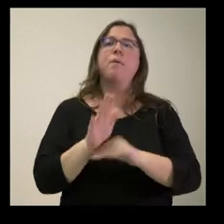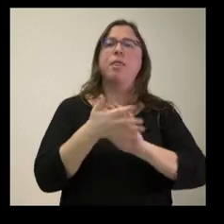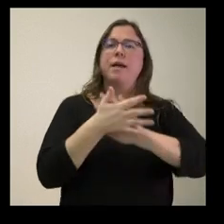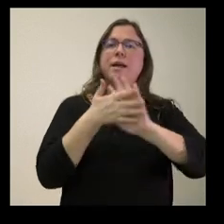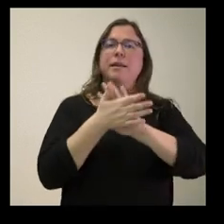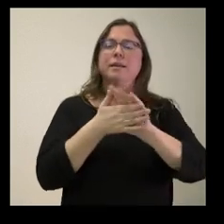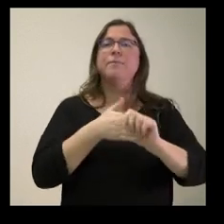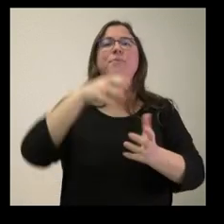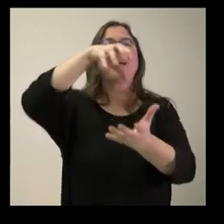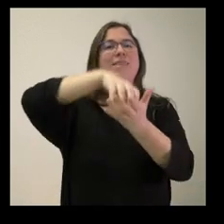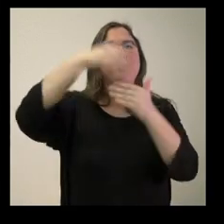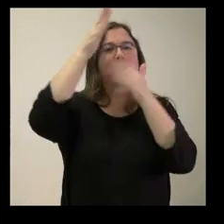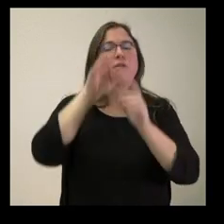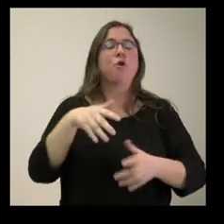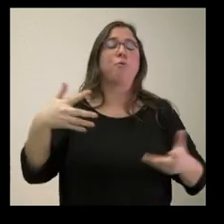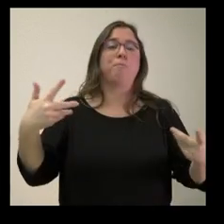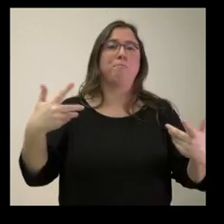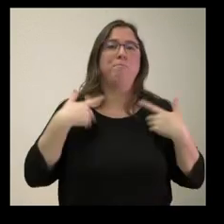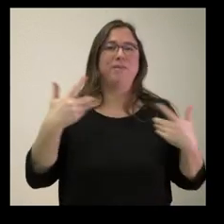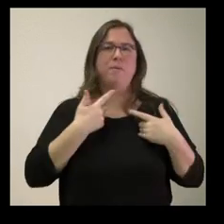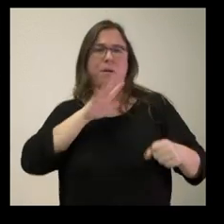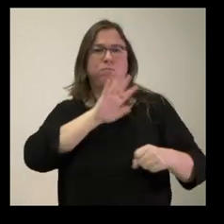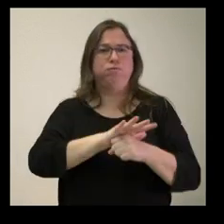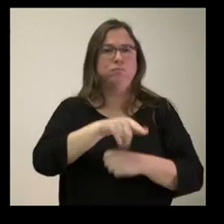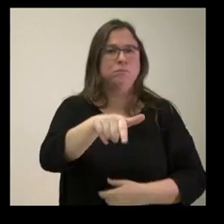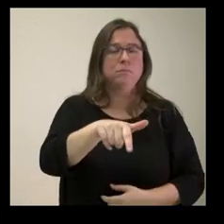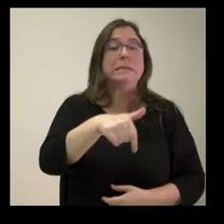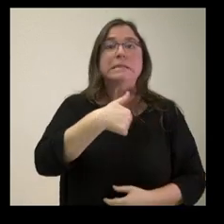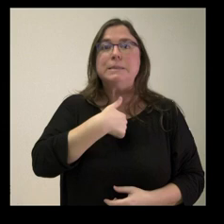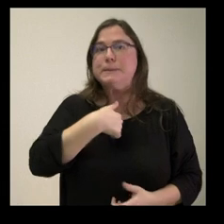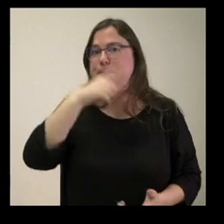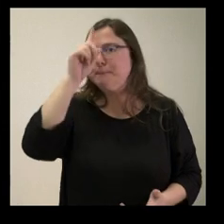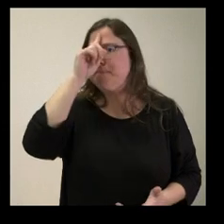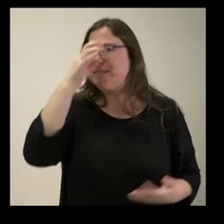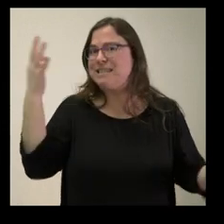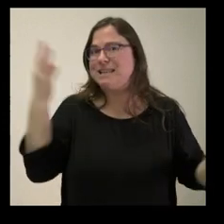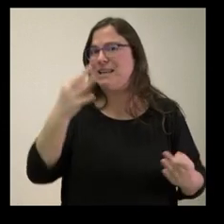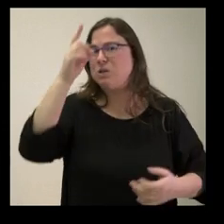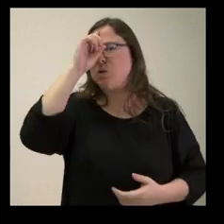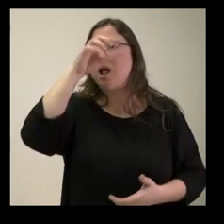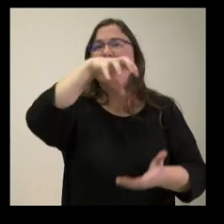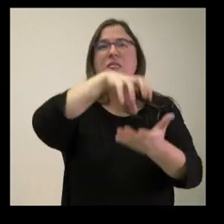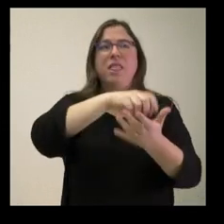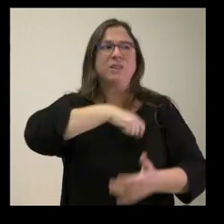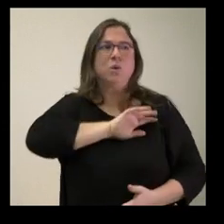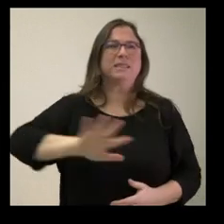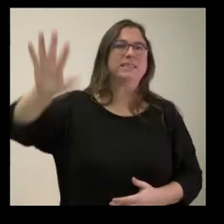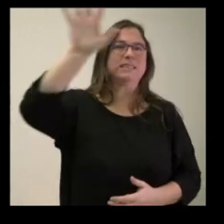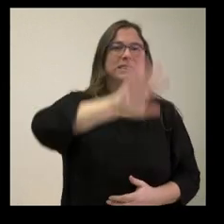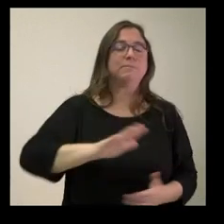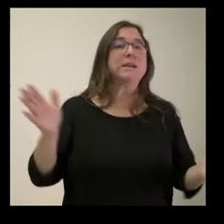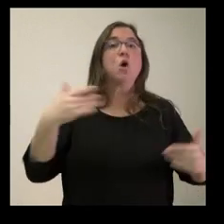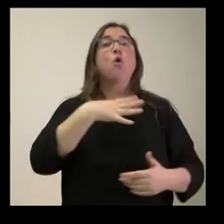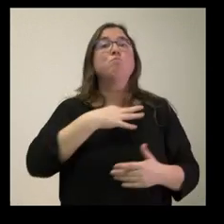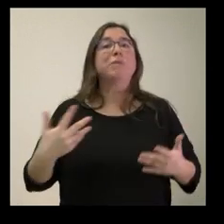habla de ese centro de atención a víctimas de agresiones sexuales que yo no tengo muy claro lo que es, creo que no hay muchos en España, entonces me gustaría si nos